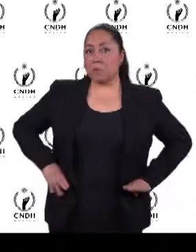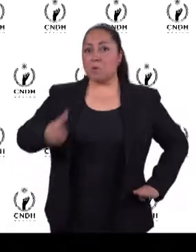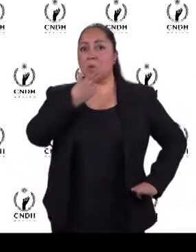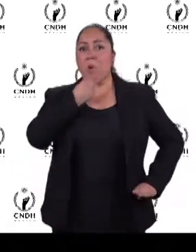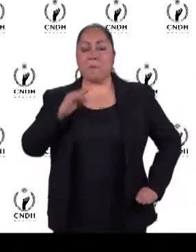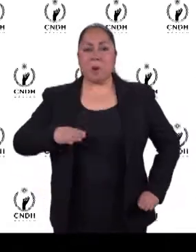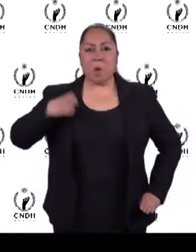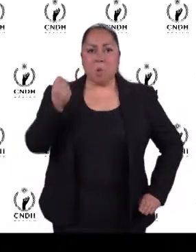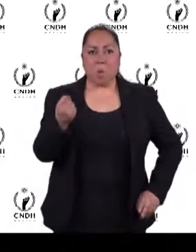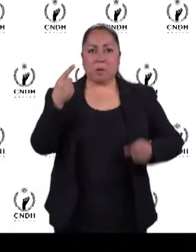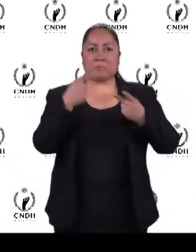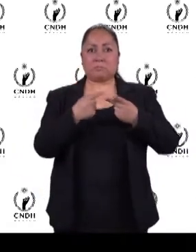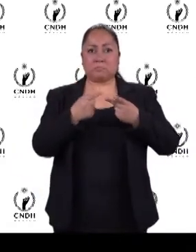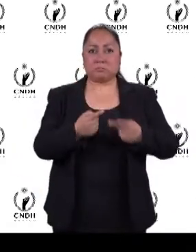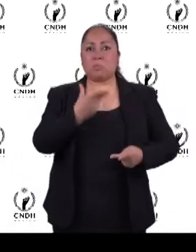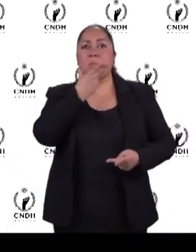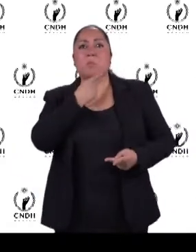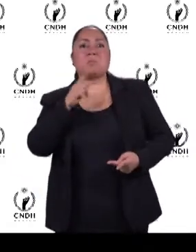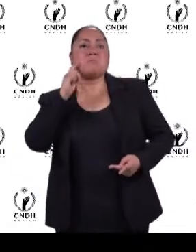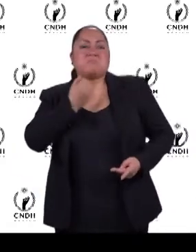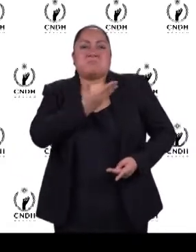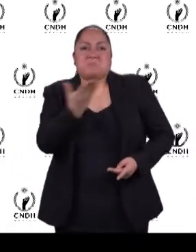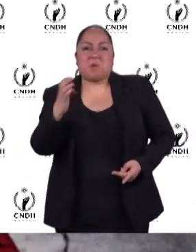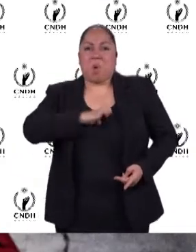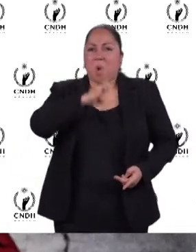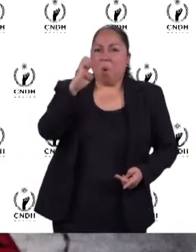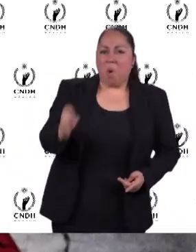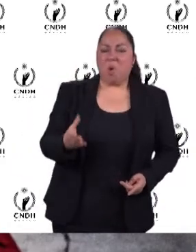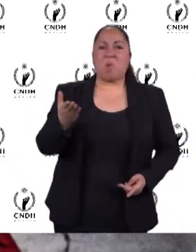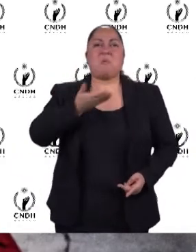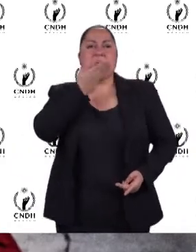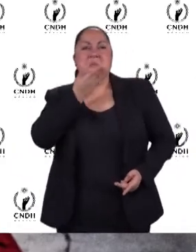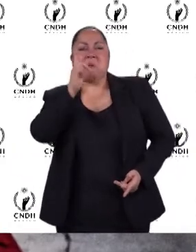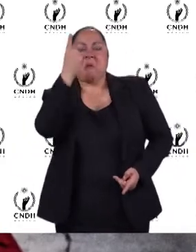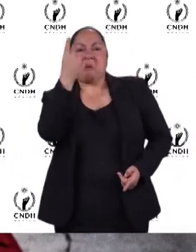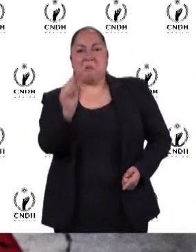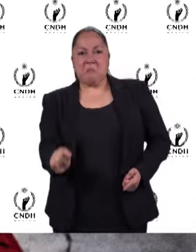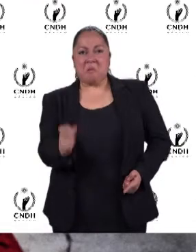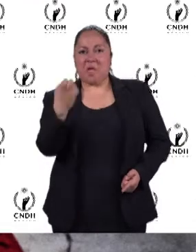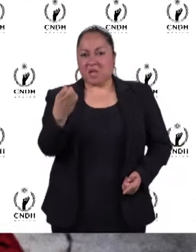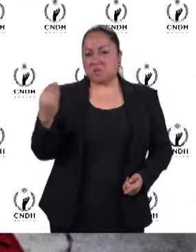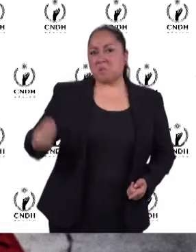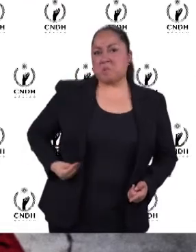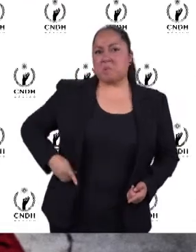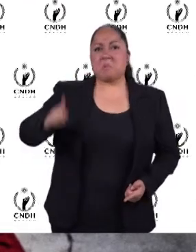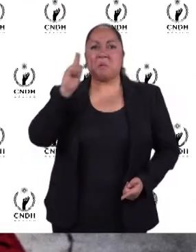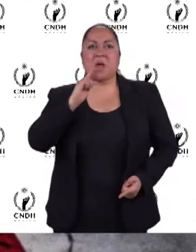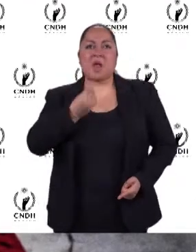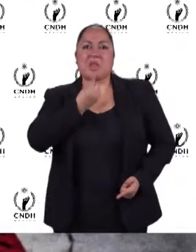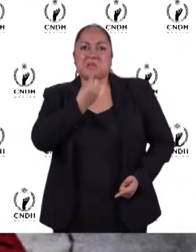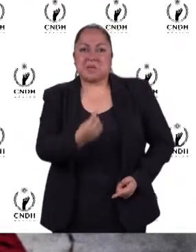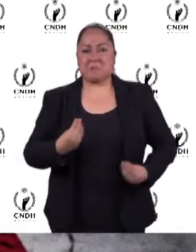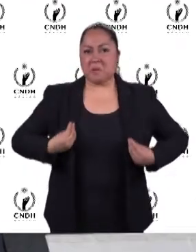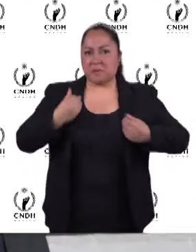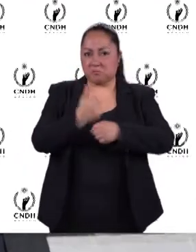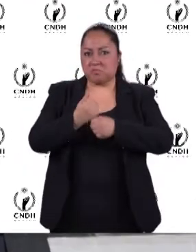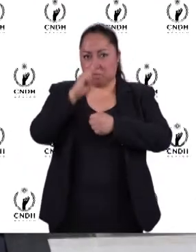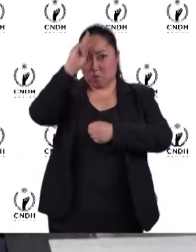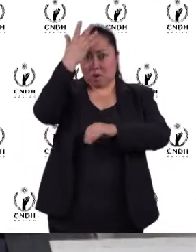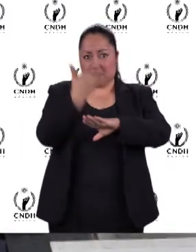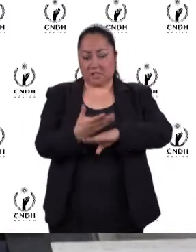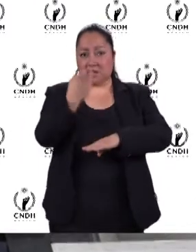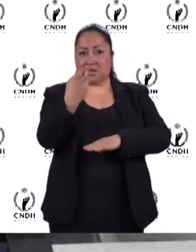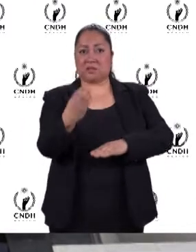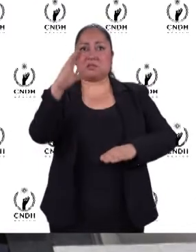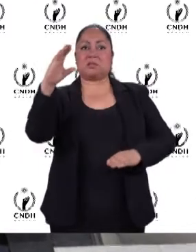El machismo, la misoginia y los estereotipos sexistas provocan que miles de niñas y mujeres sean víctimas de violencias. Por